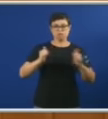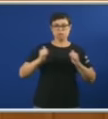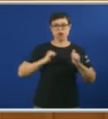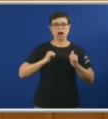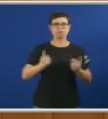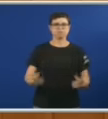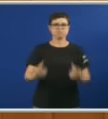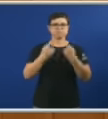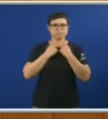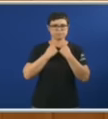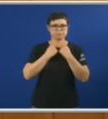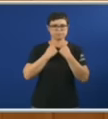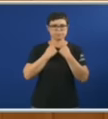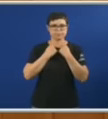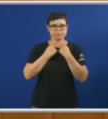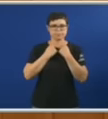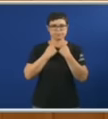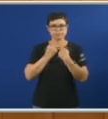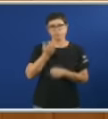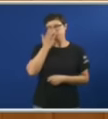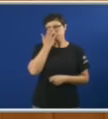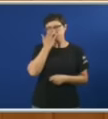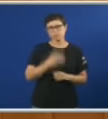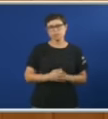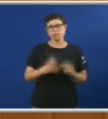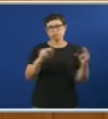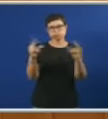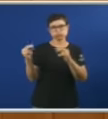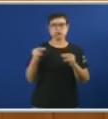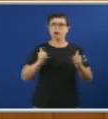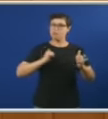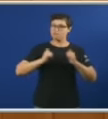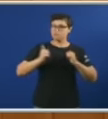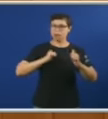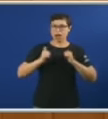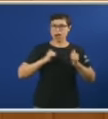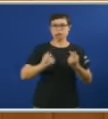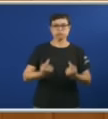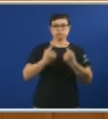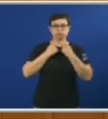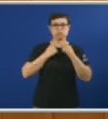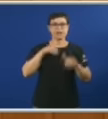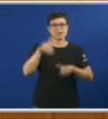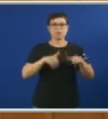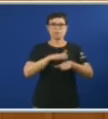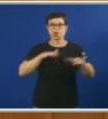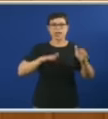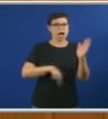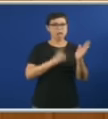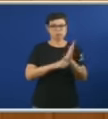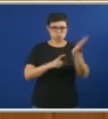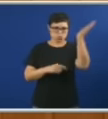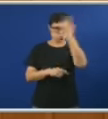Cando perdeu Fraga As eleccións Cando perdeu Fraga As eleccións Porque non tiña Maioría absoluta Para